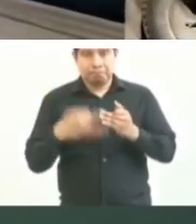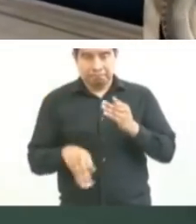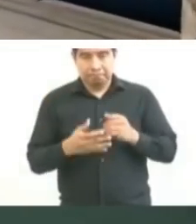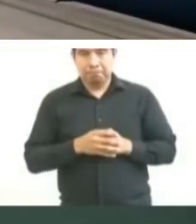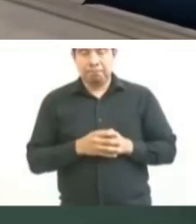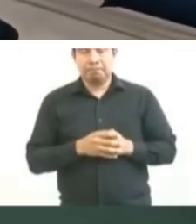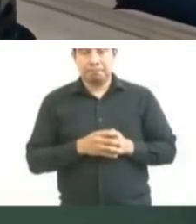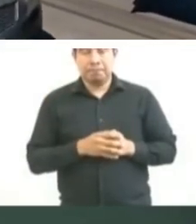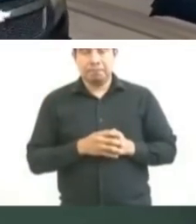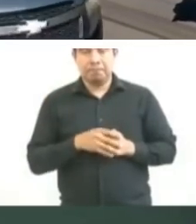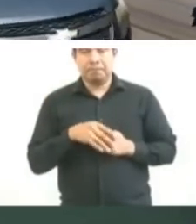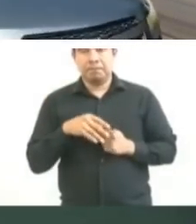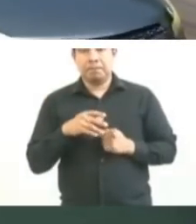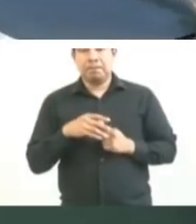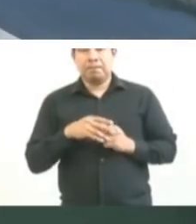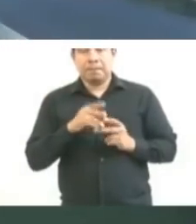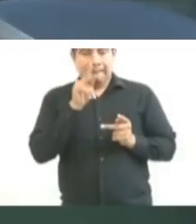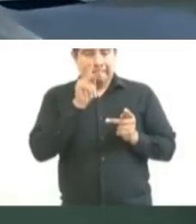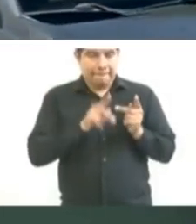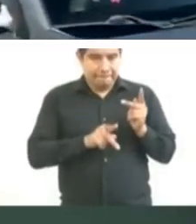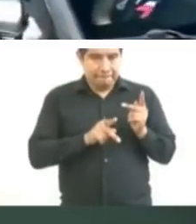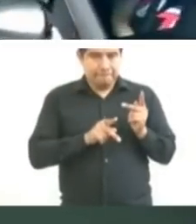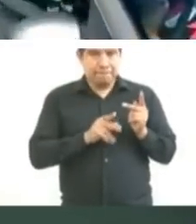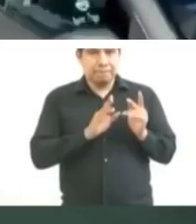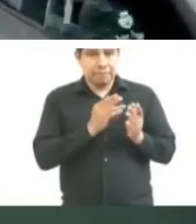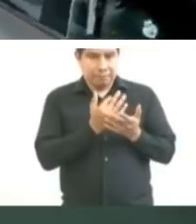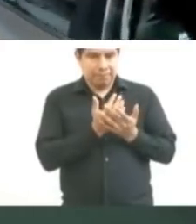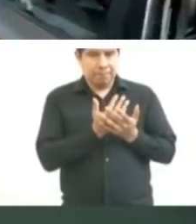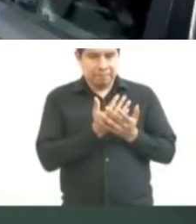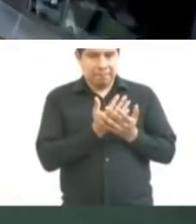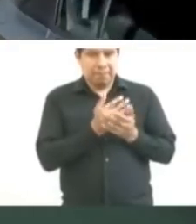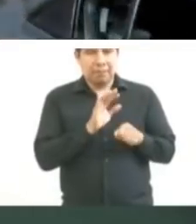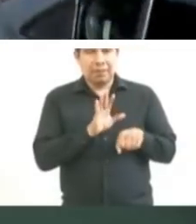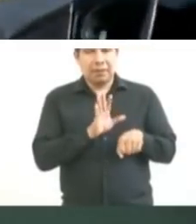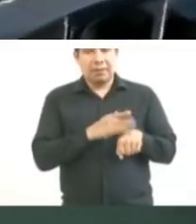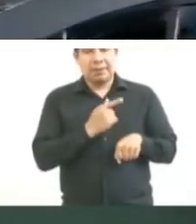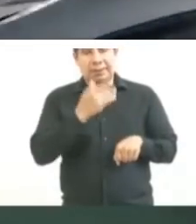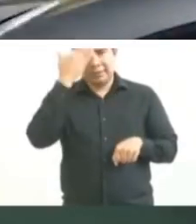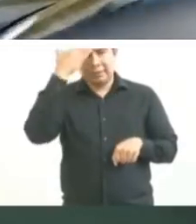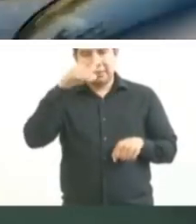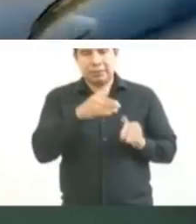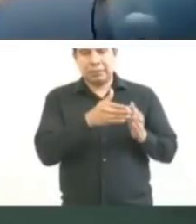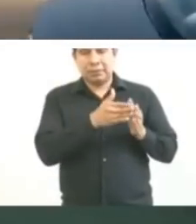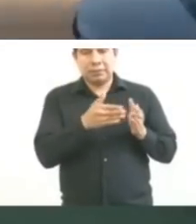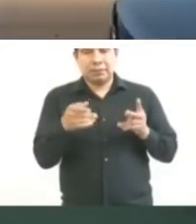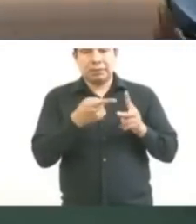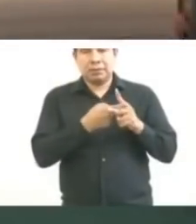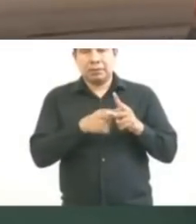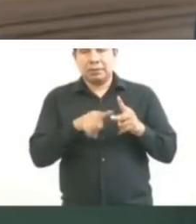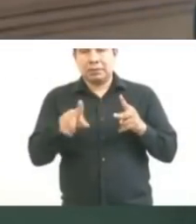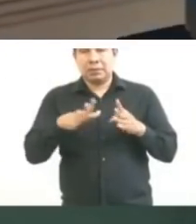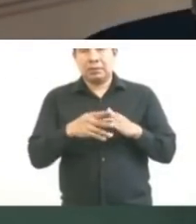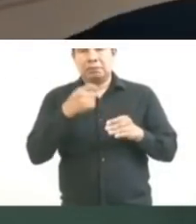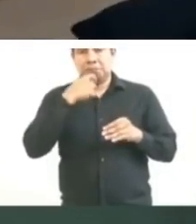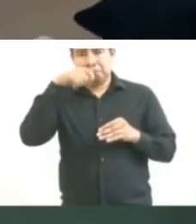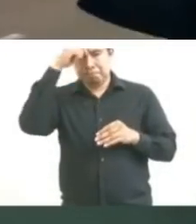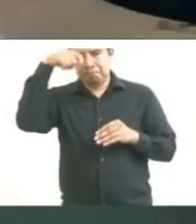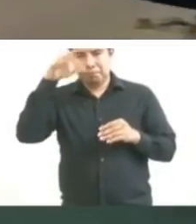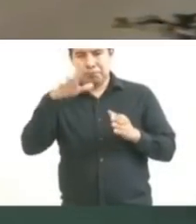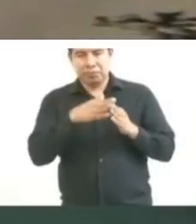porque se tiene que respetar la veda